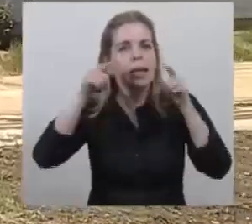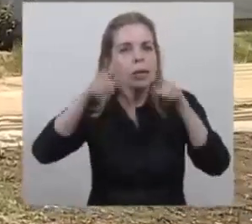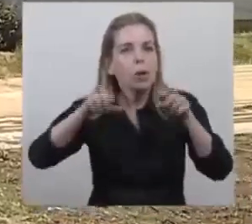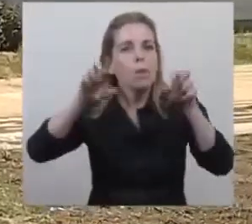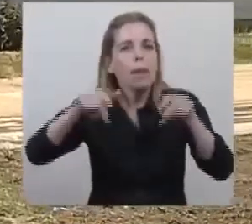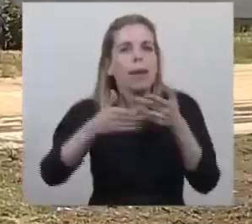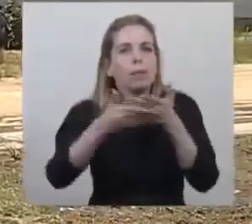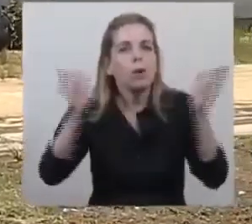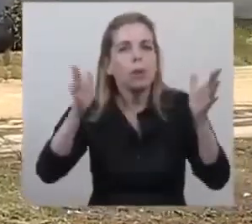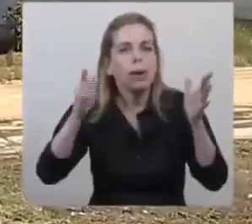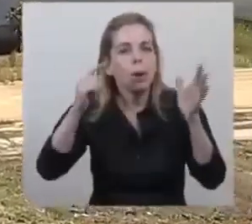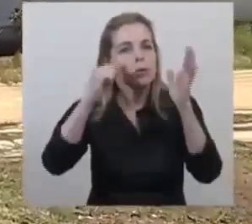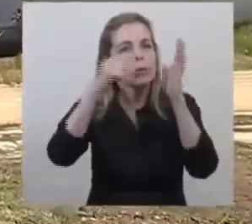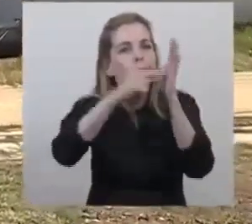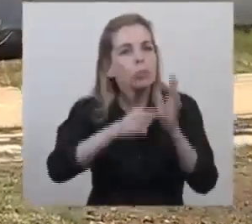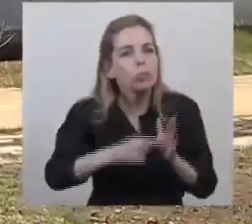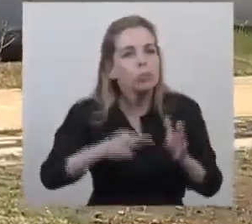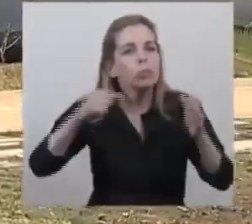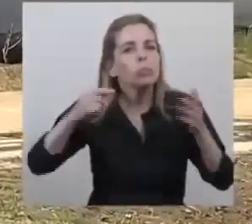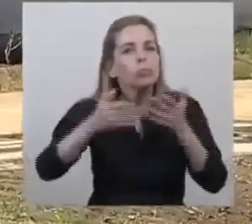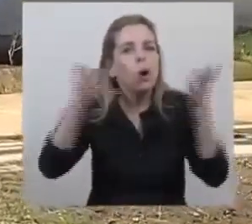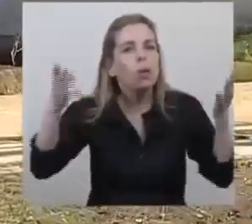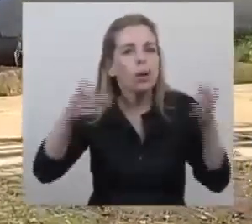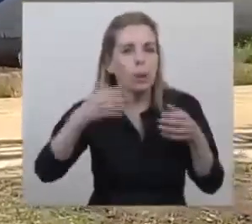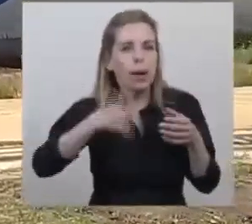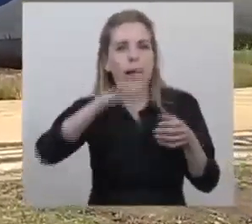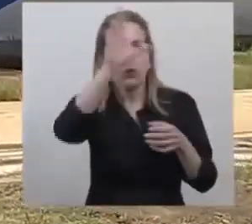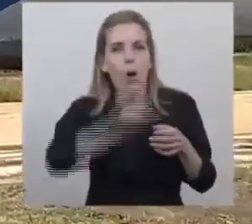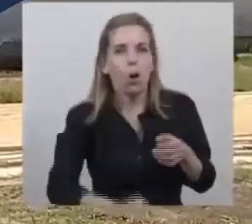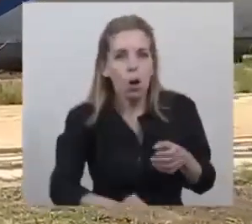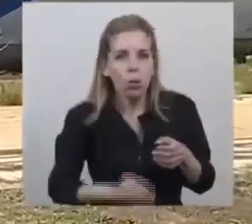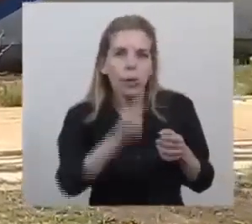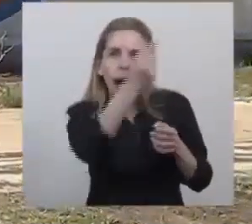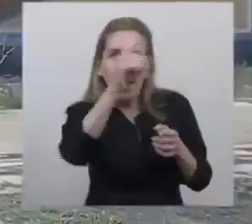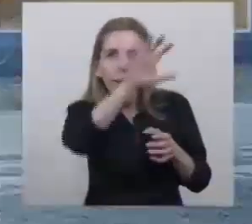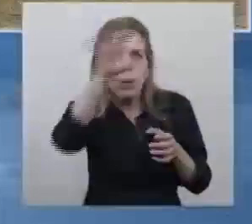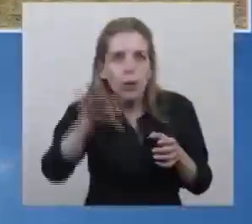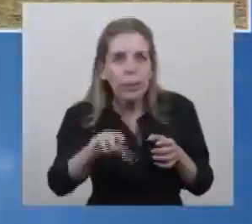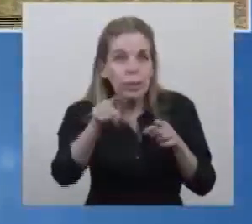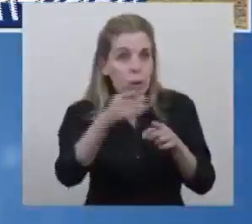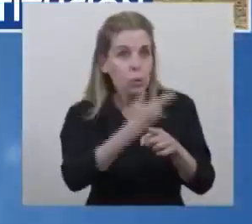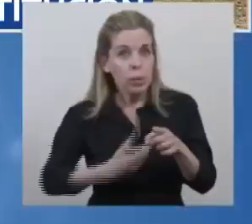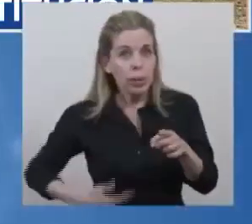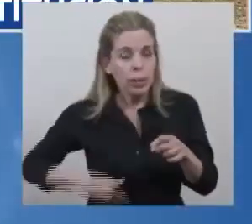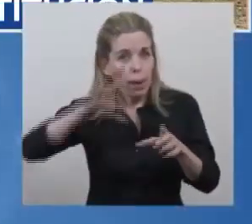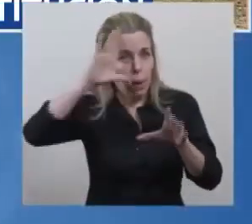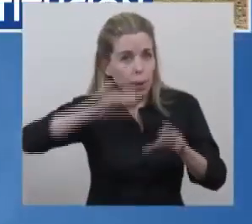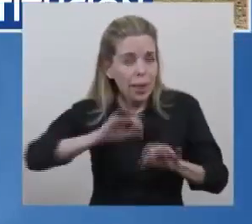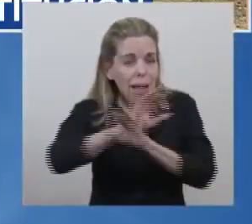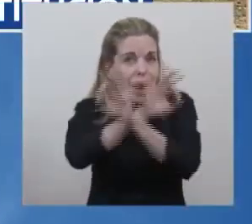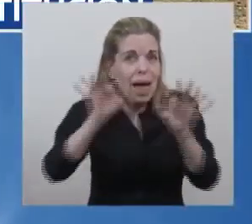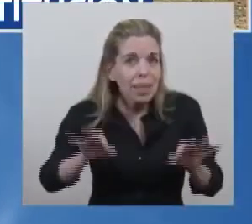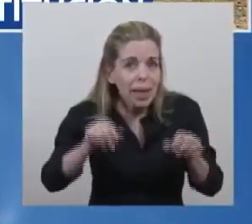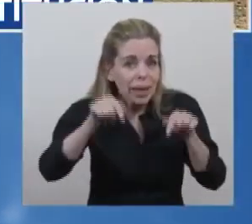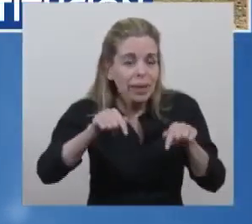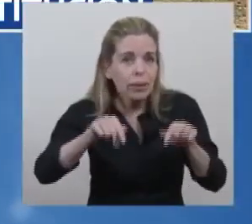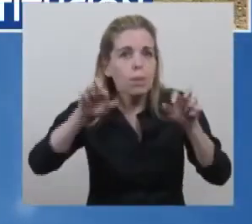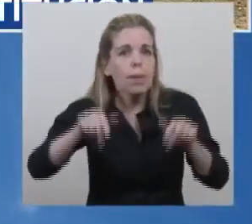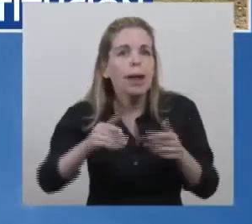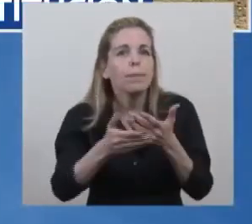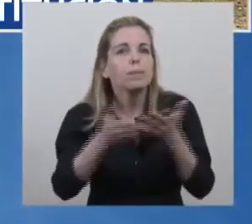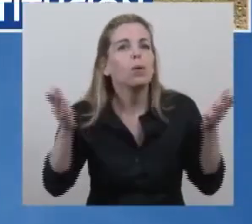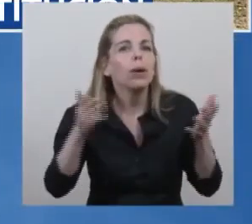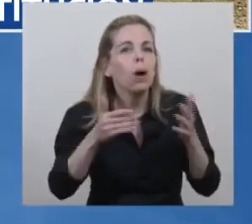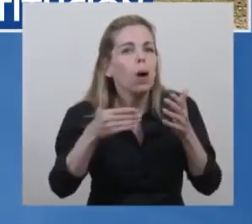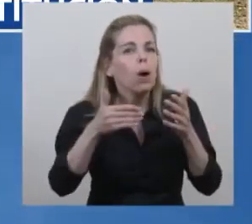públicas que llegan a cada rincón de nuestro país, que no se ha olvidado de nadie y que fundamentalmente estas políticas públicas